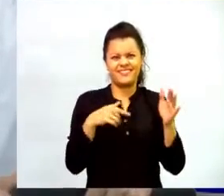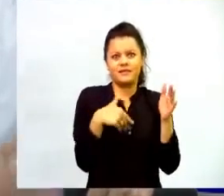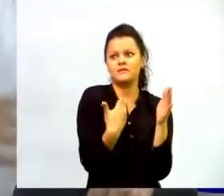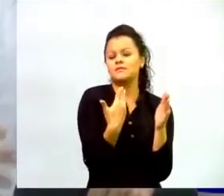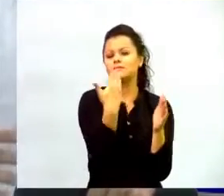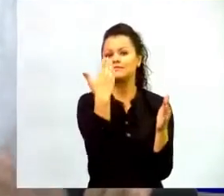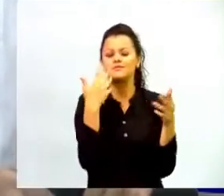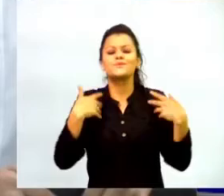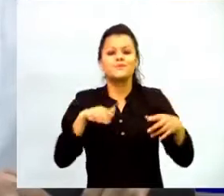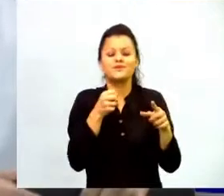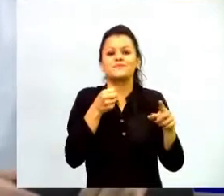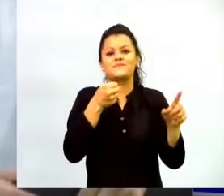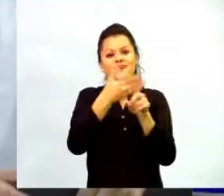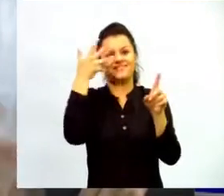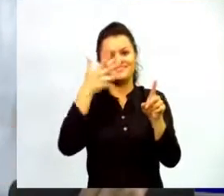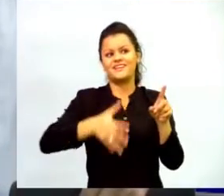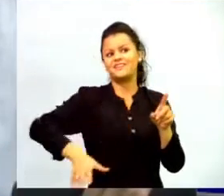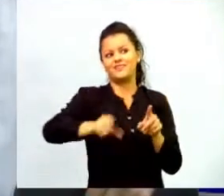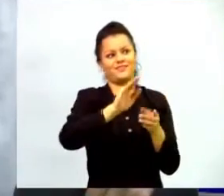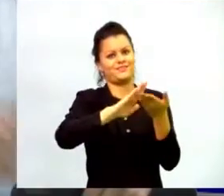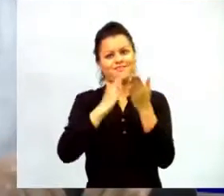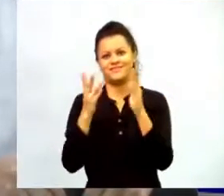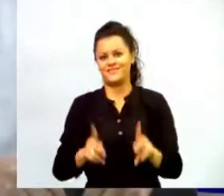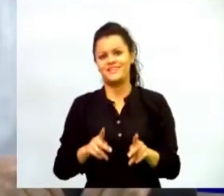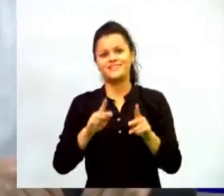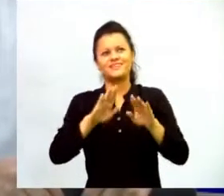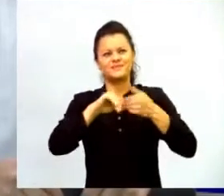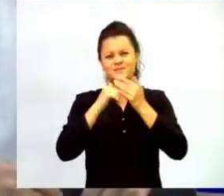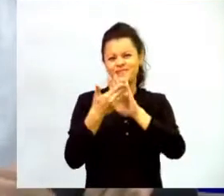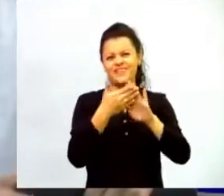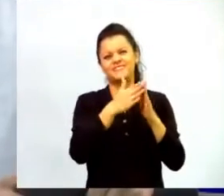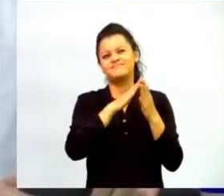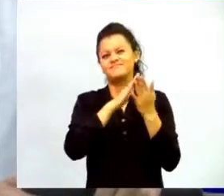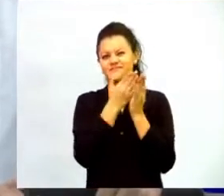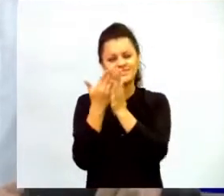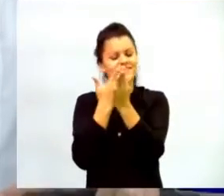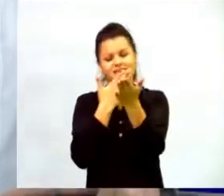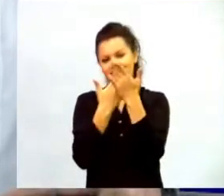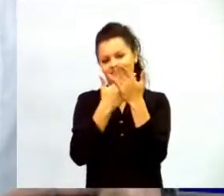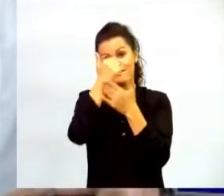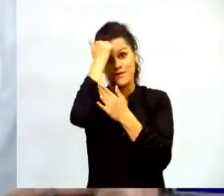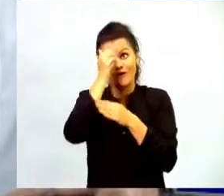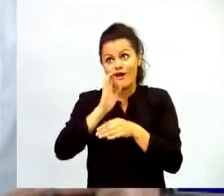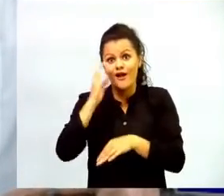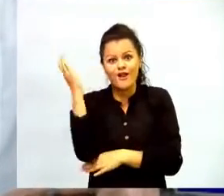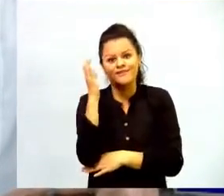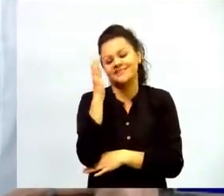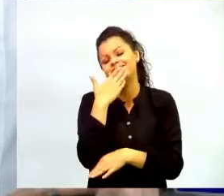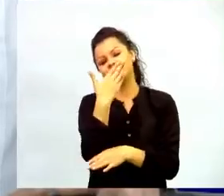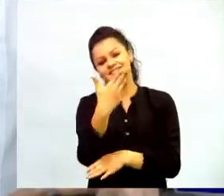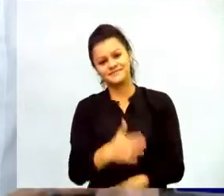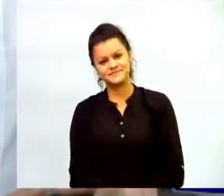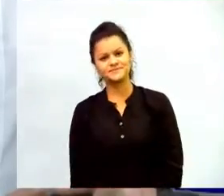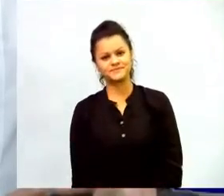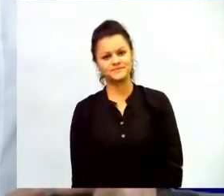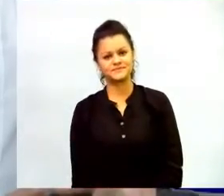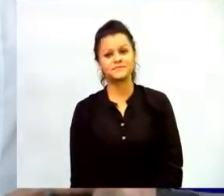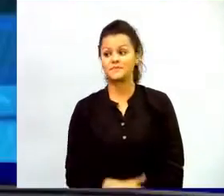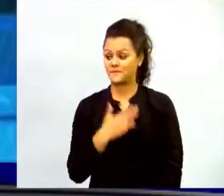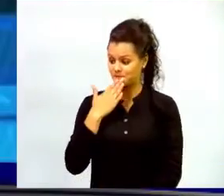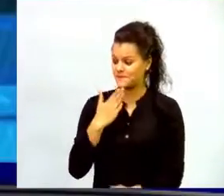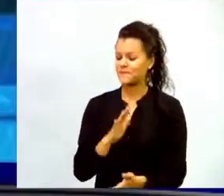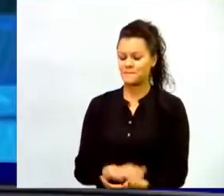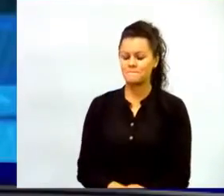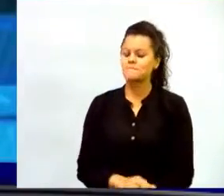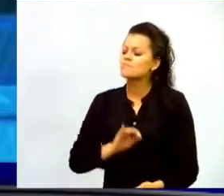estudiantes gracias a toda nuestra comunidad educativa gracias a los profesores de Colombia muchas gracias Fernando Juan Carlos cuéntanos qué